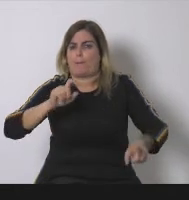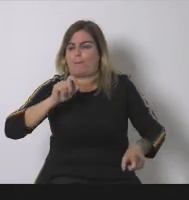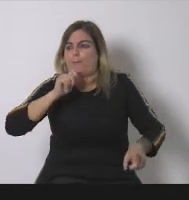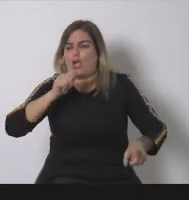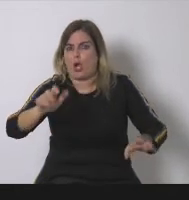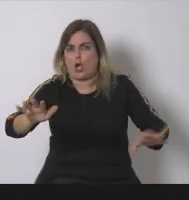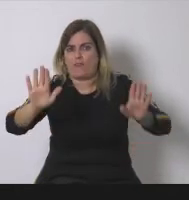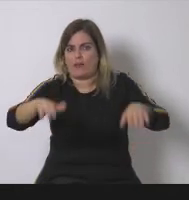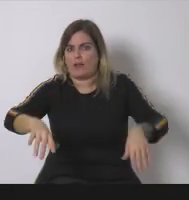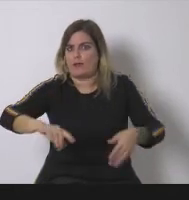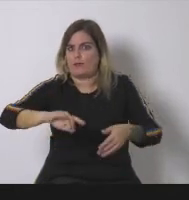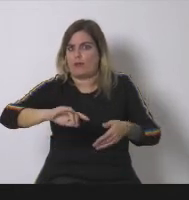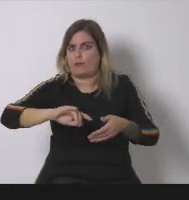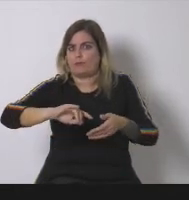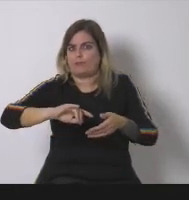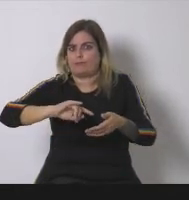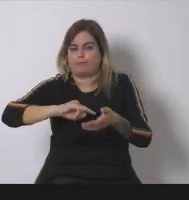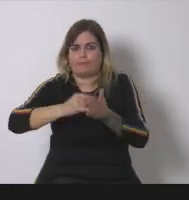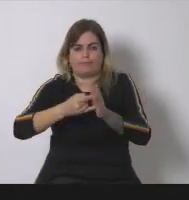y reducir de forma urgente